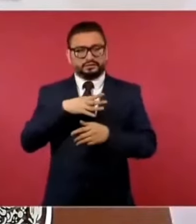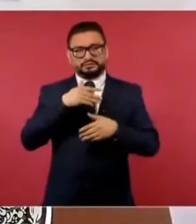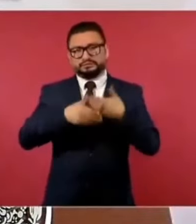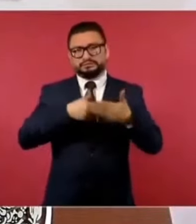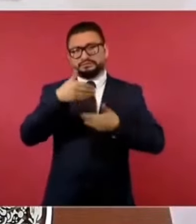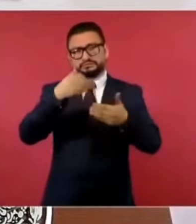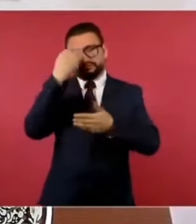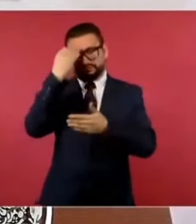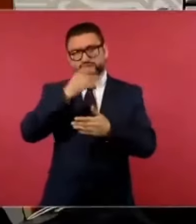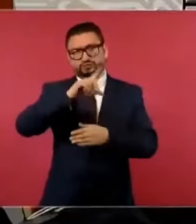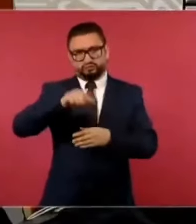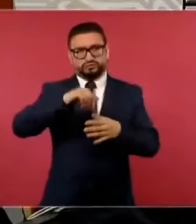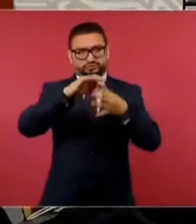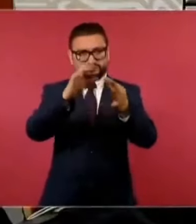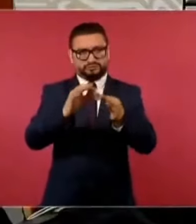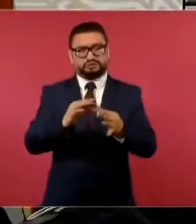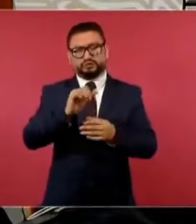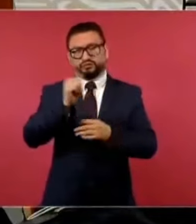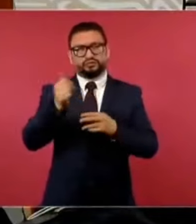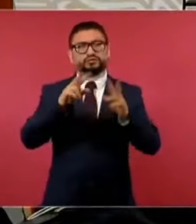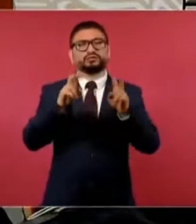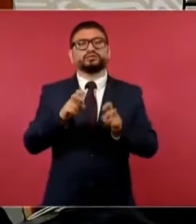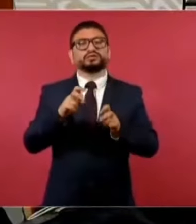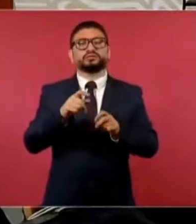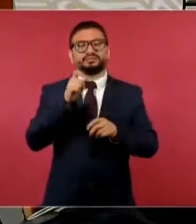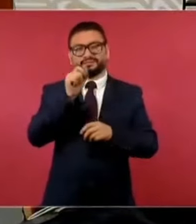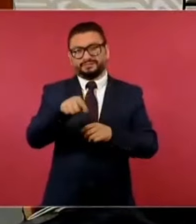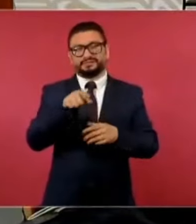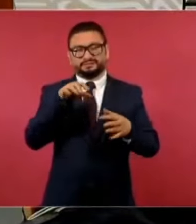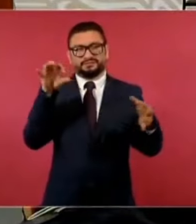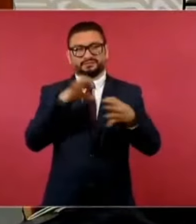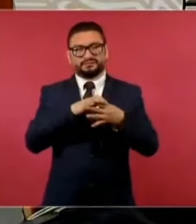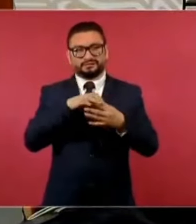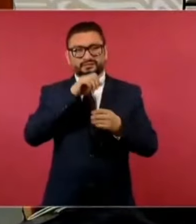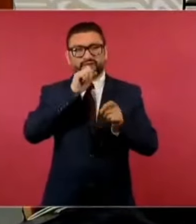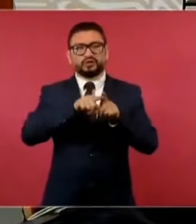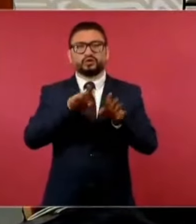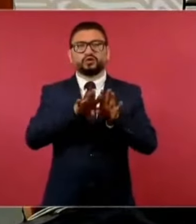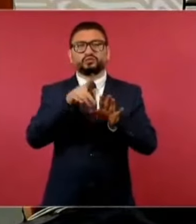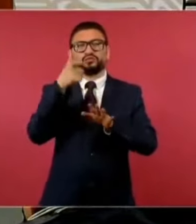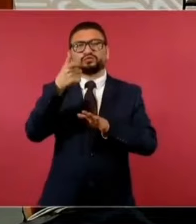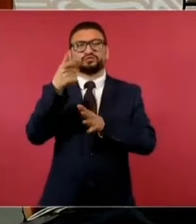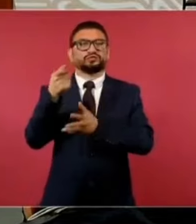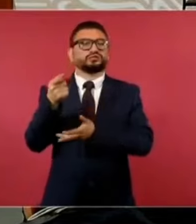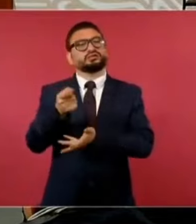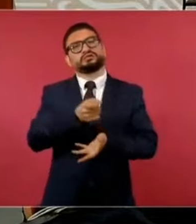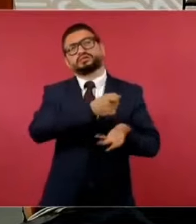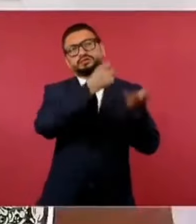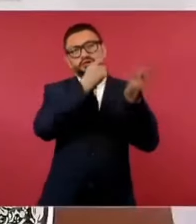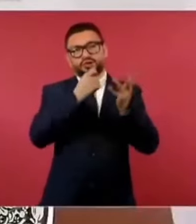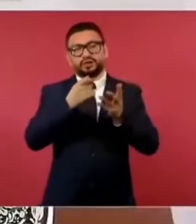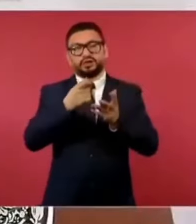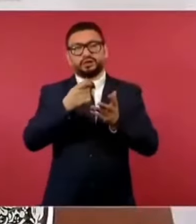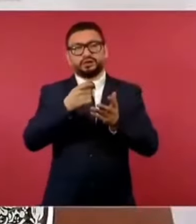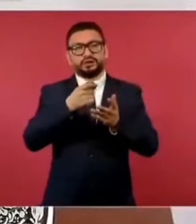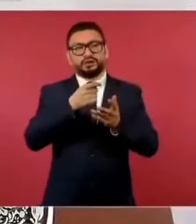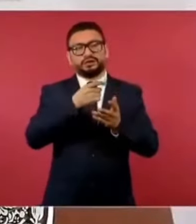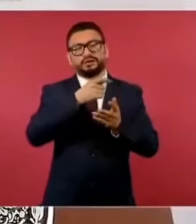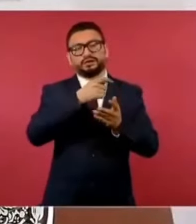Después hablaremos de un asunto que tiene que ver con esto de llevar el dinero defraudado aquí